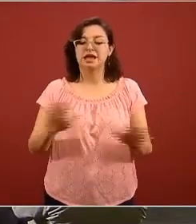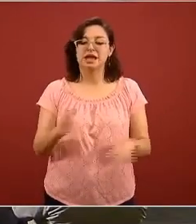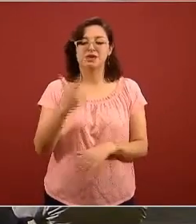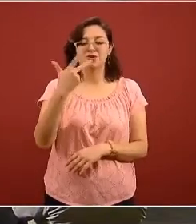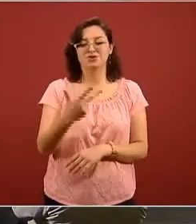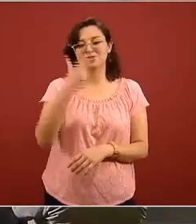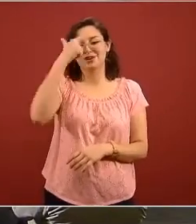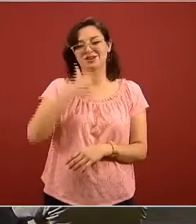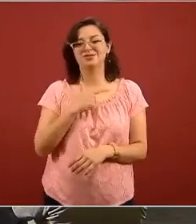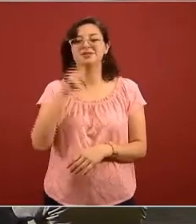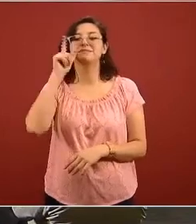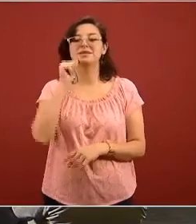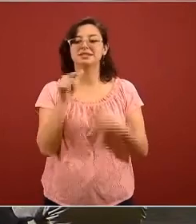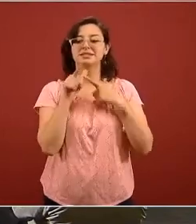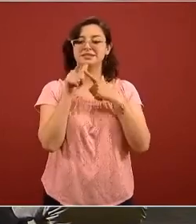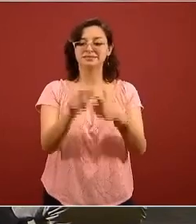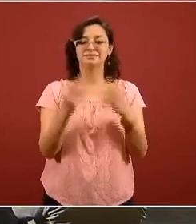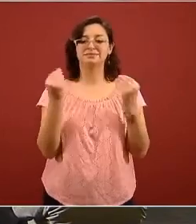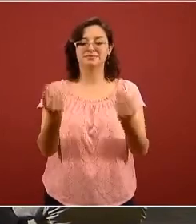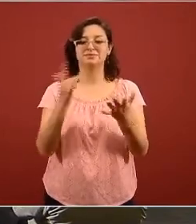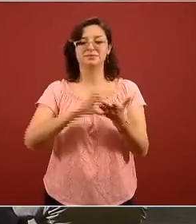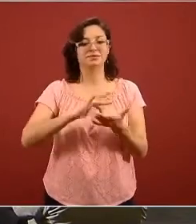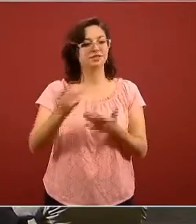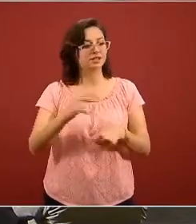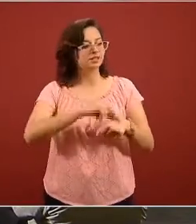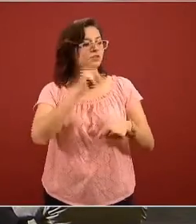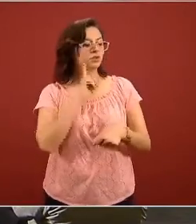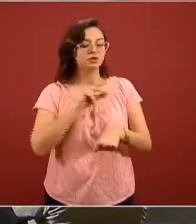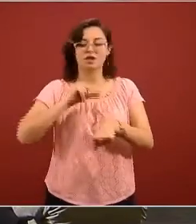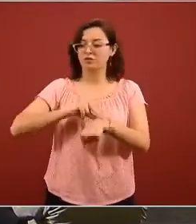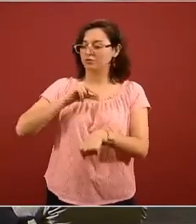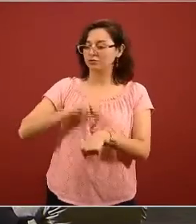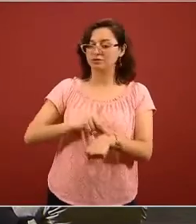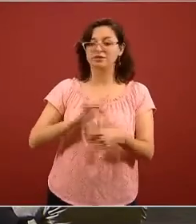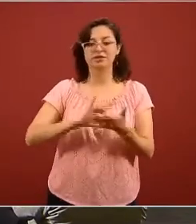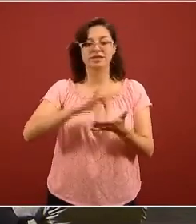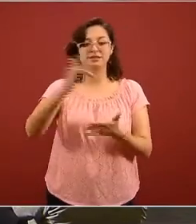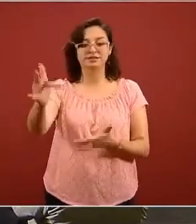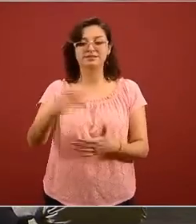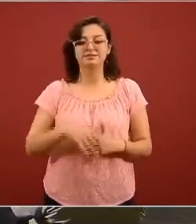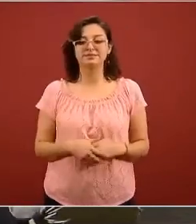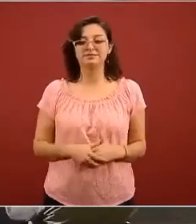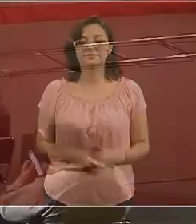mañana seguimos muchas gracias doctora Alvarez Builla doctora Alomía gracias